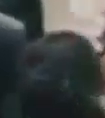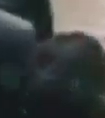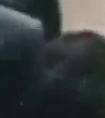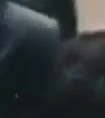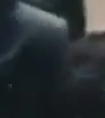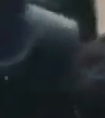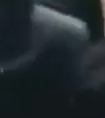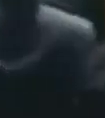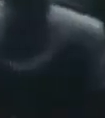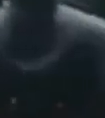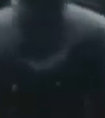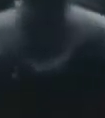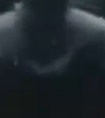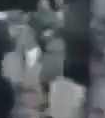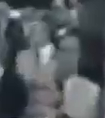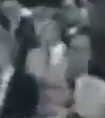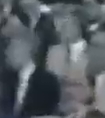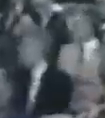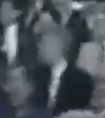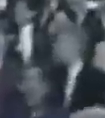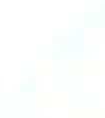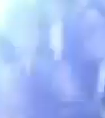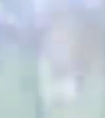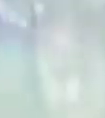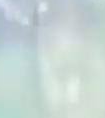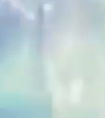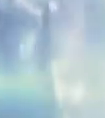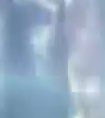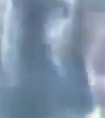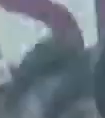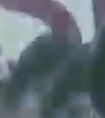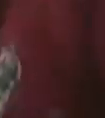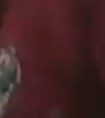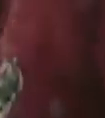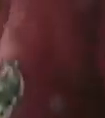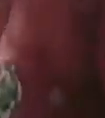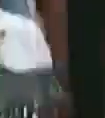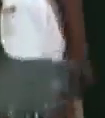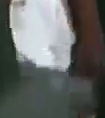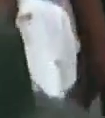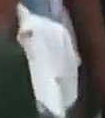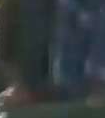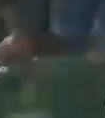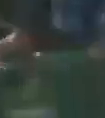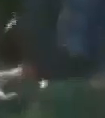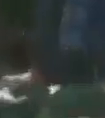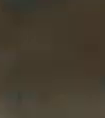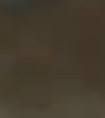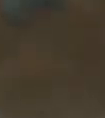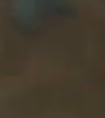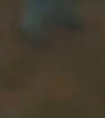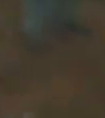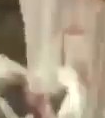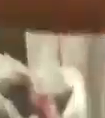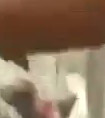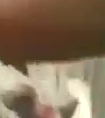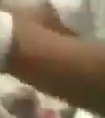y además estableció los mecanismos para la convocatoria de una Asamblea Nacional Constituyente